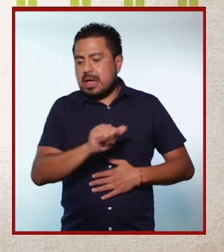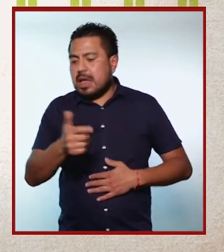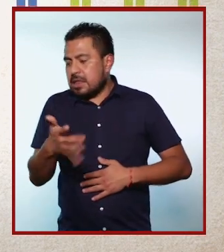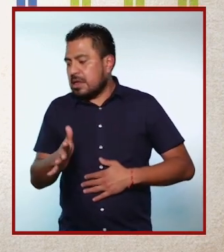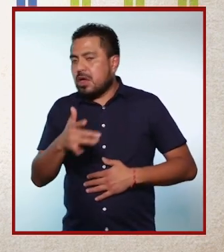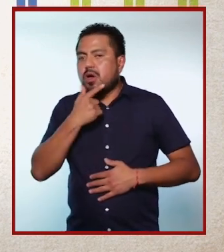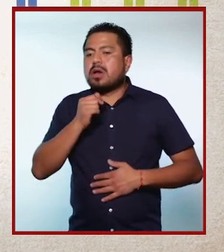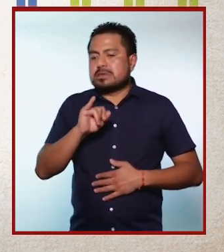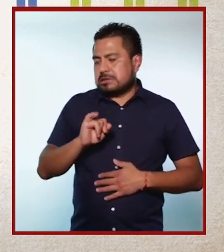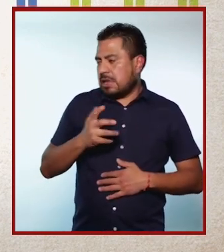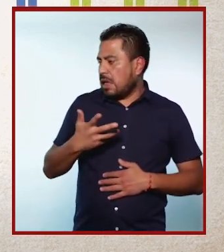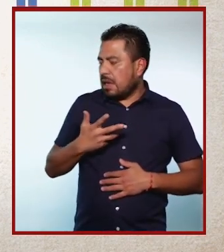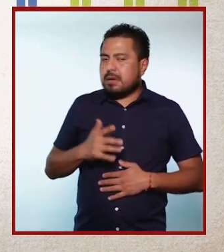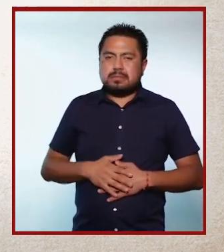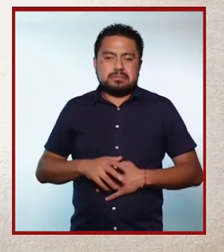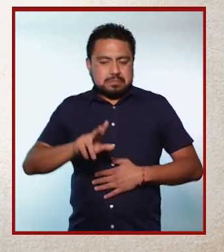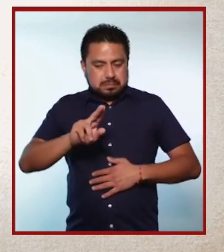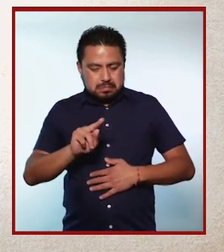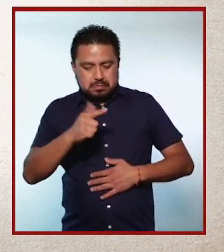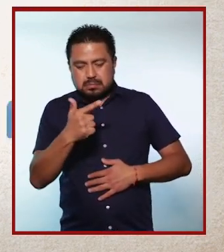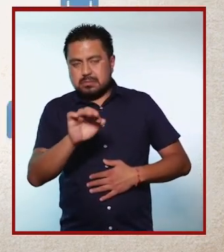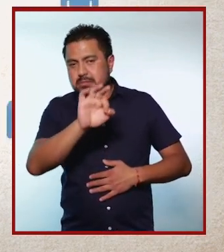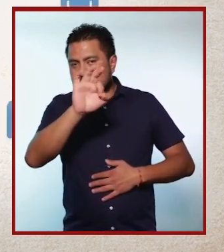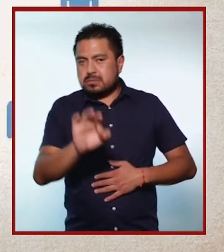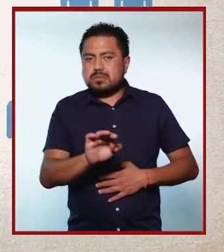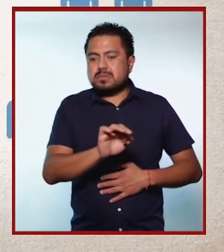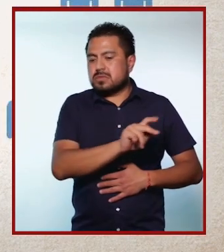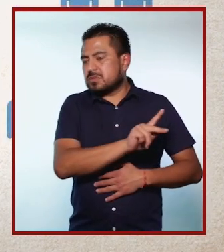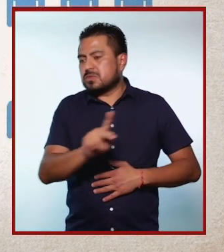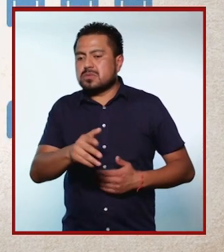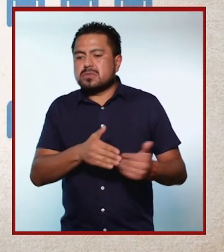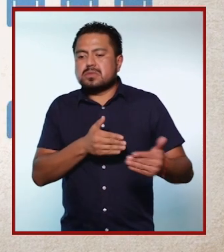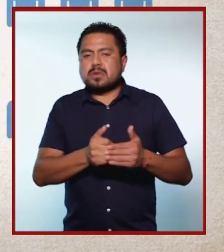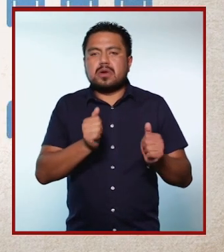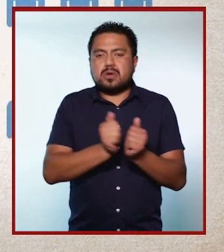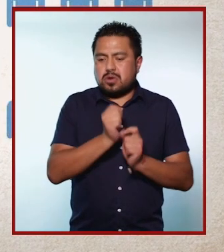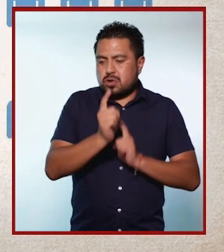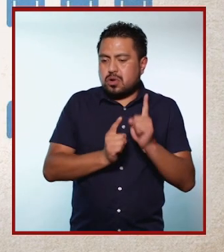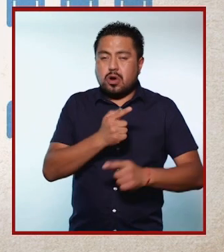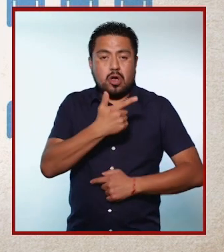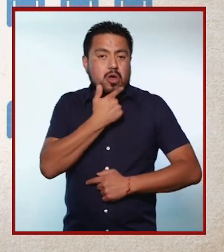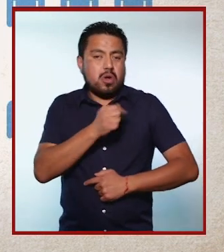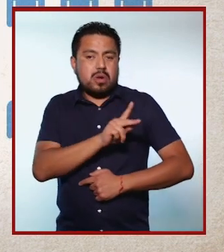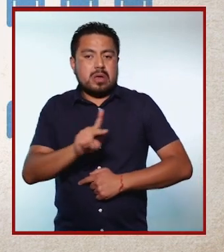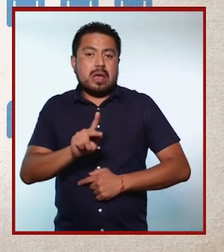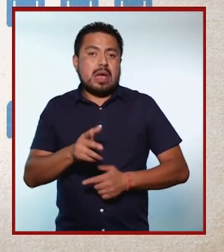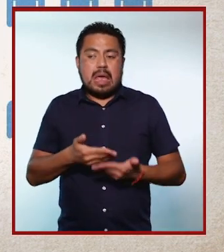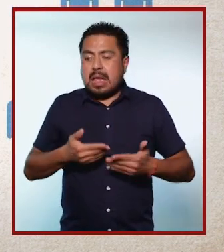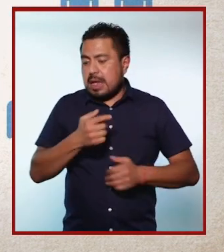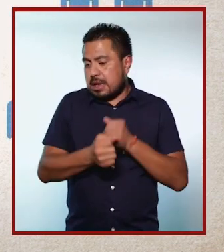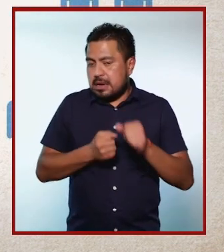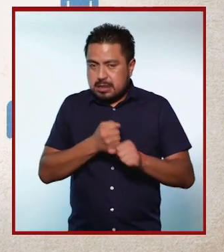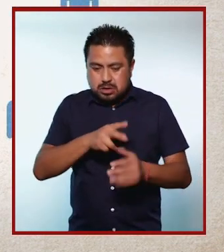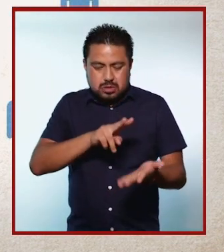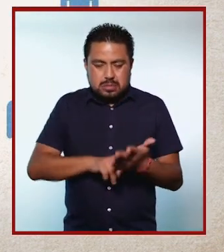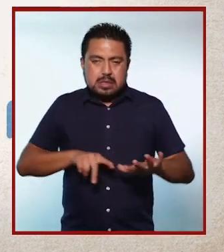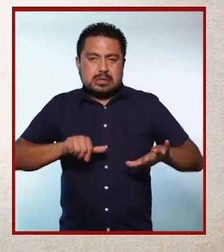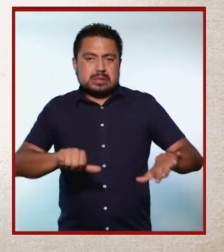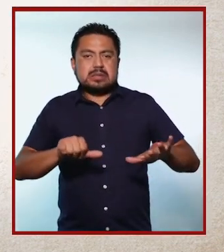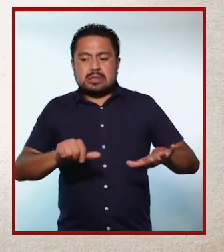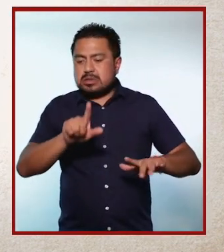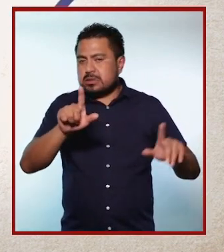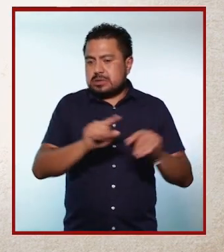siete de cada diez niños sí lo tienen. El 87% de los modelos son deportistas hombres. Hasta el año